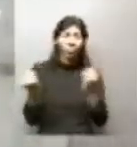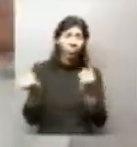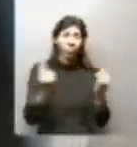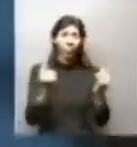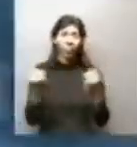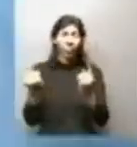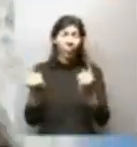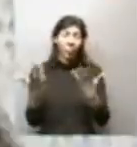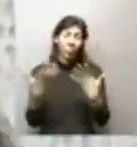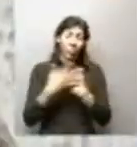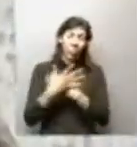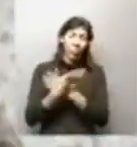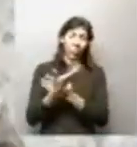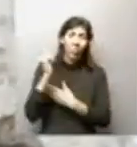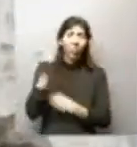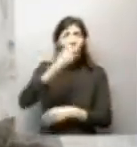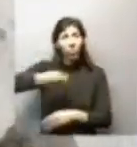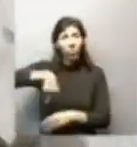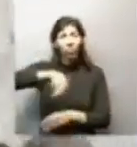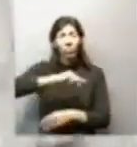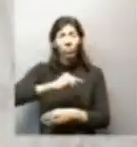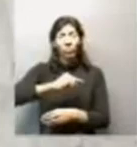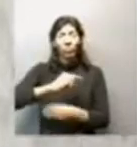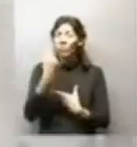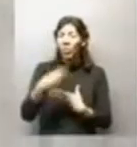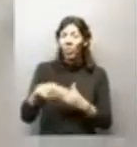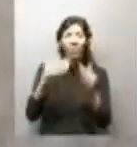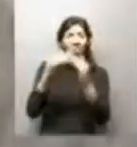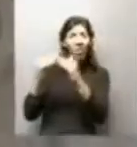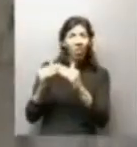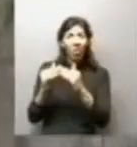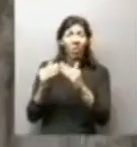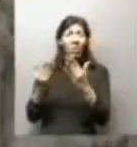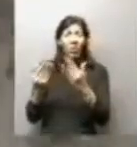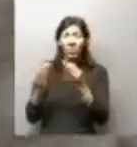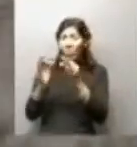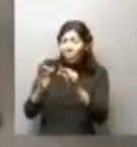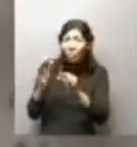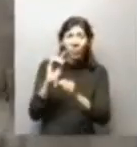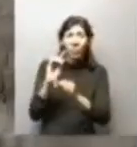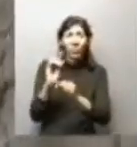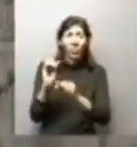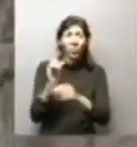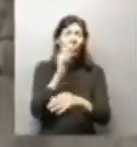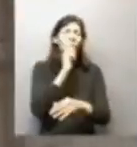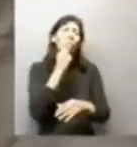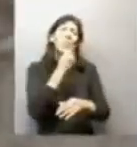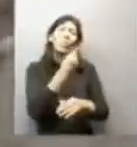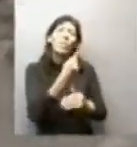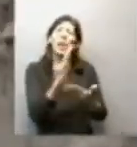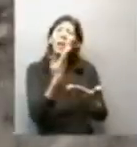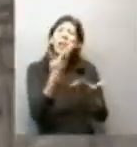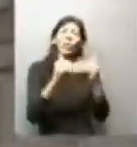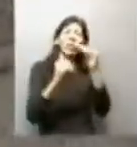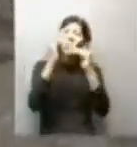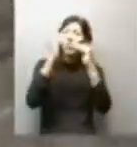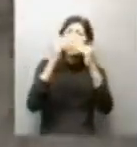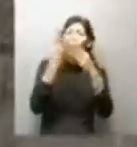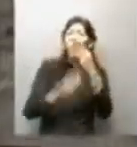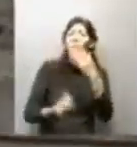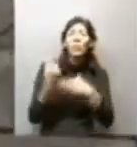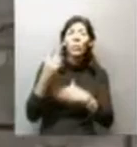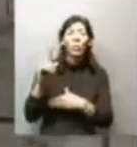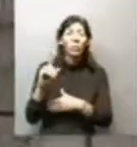Y así están. ¿Quién sufrimos? Somos nosotros. Y las obras quedaron a mediación, las casas quedaron a mediación. Le iba a preguntar, con respecto a las construcciones, ¿qué